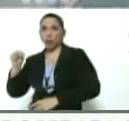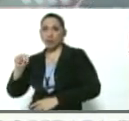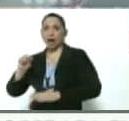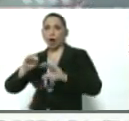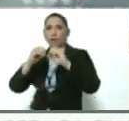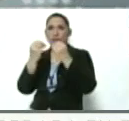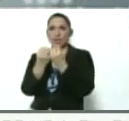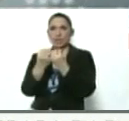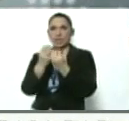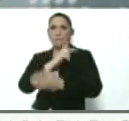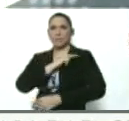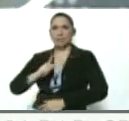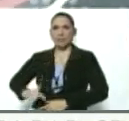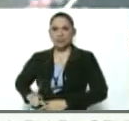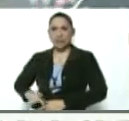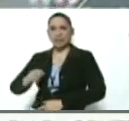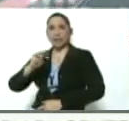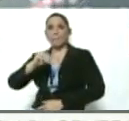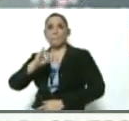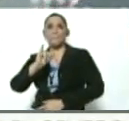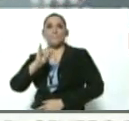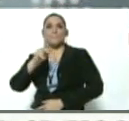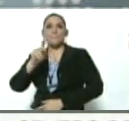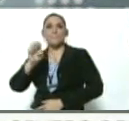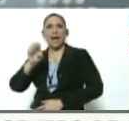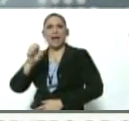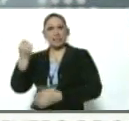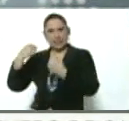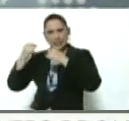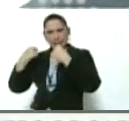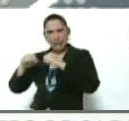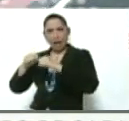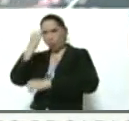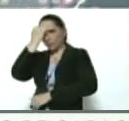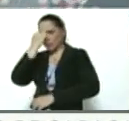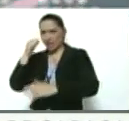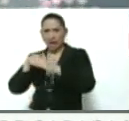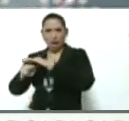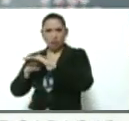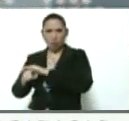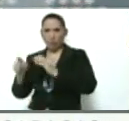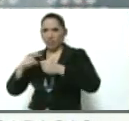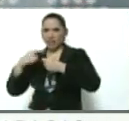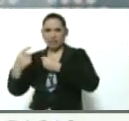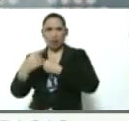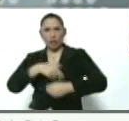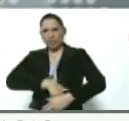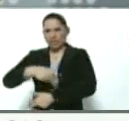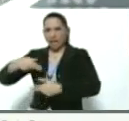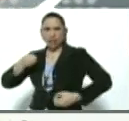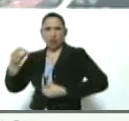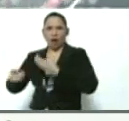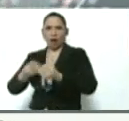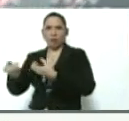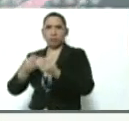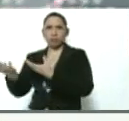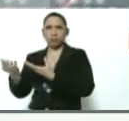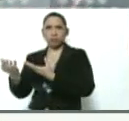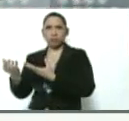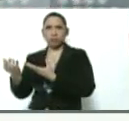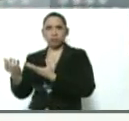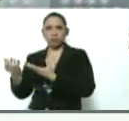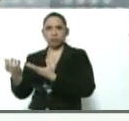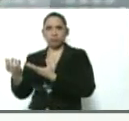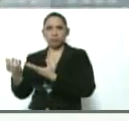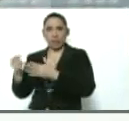vicepresidente Maipen? Sí. ¿Se entrenaron estos mercenarios, desertores, se armaron, se desprovió de logística